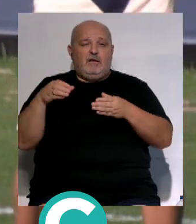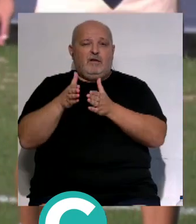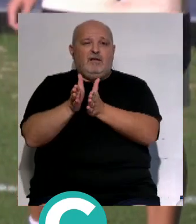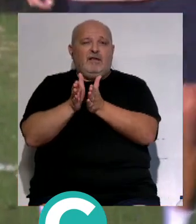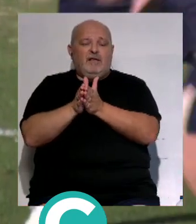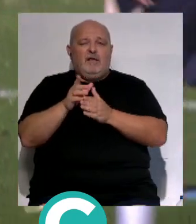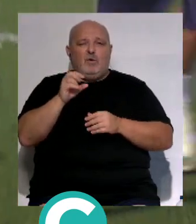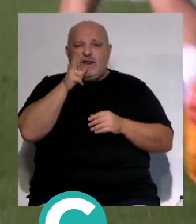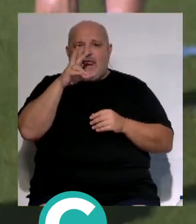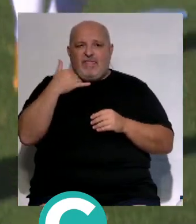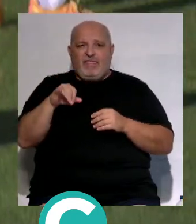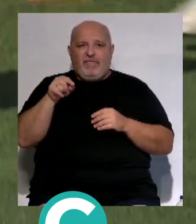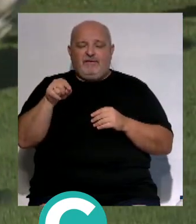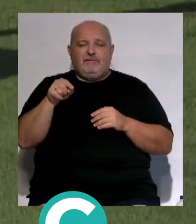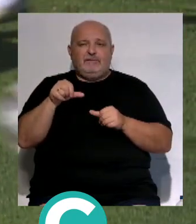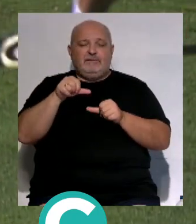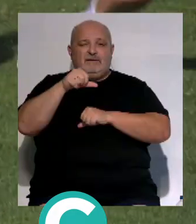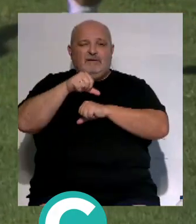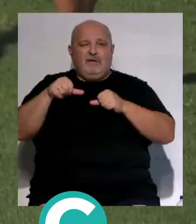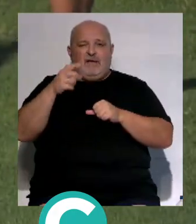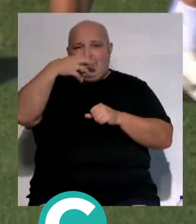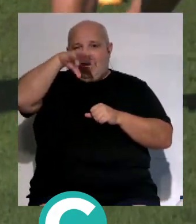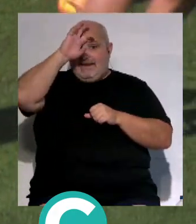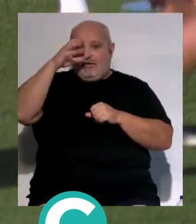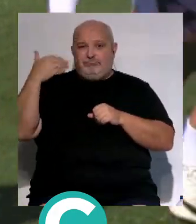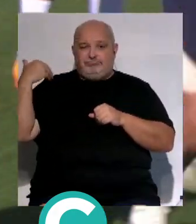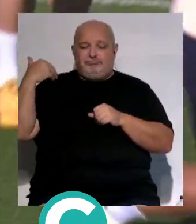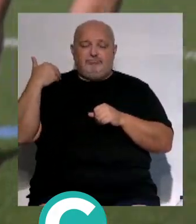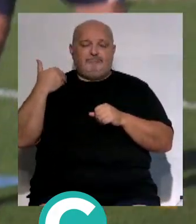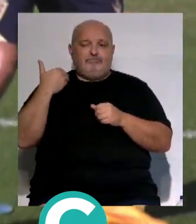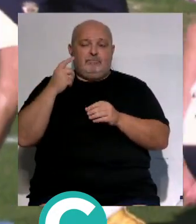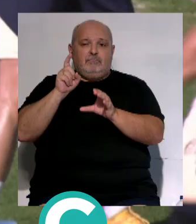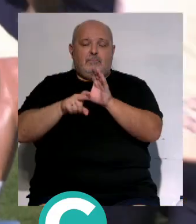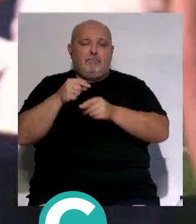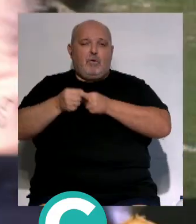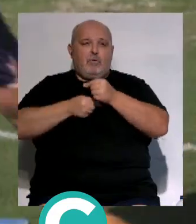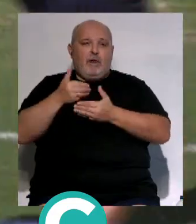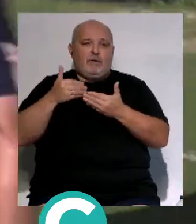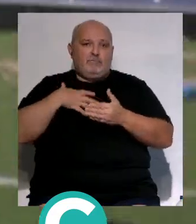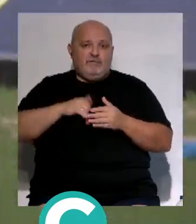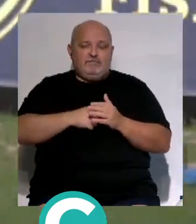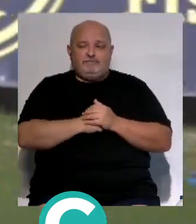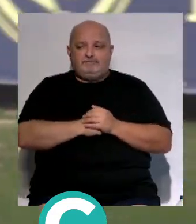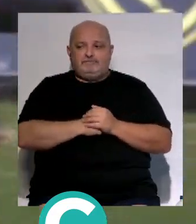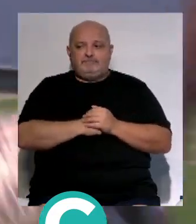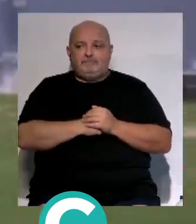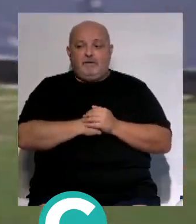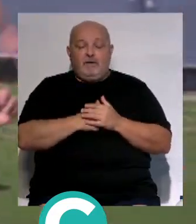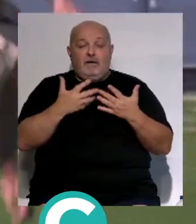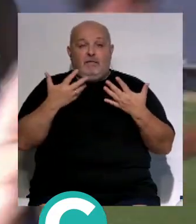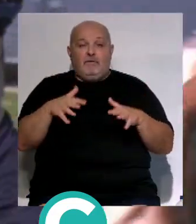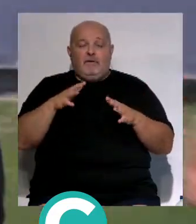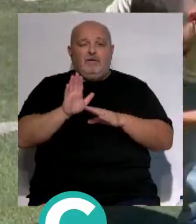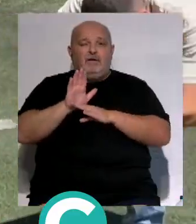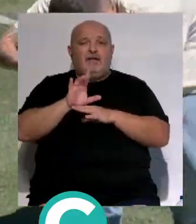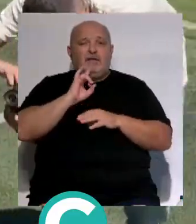compañeros Luis Hernández Intervenido de rodilla en enero se espera que se sume al trabajo grupal cuanto antes Este miércoles